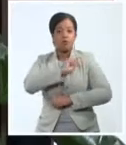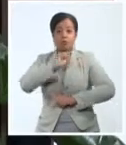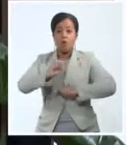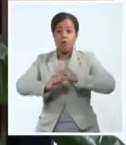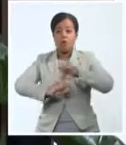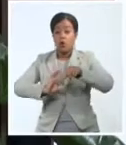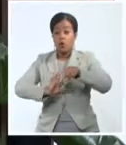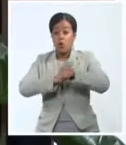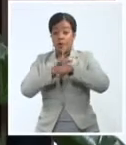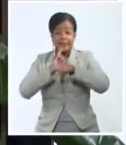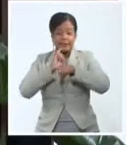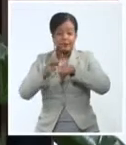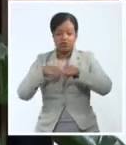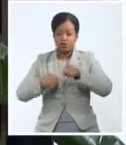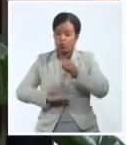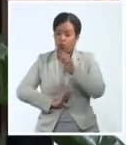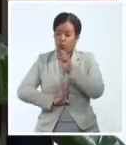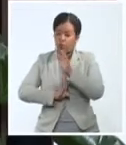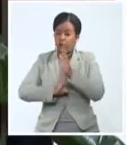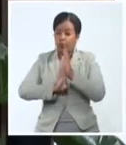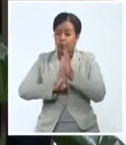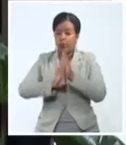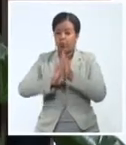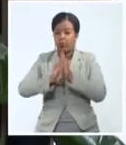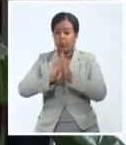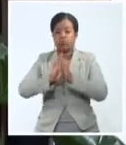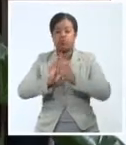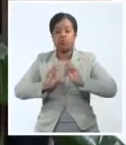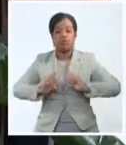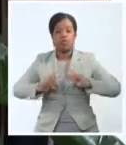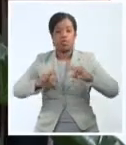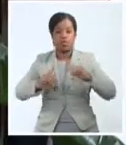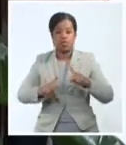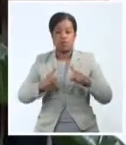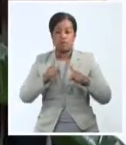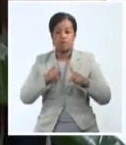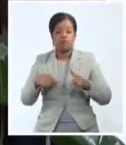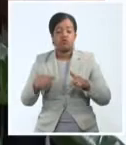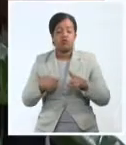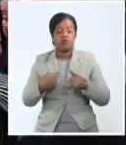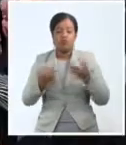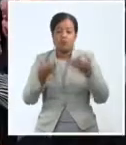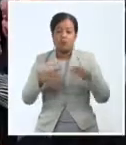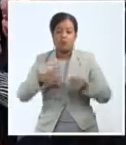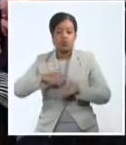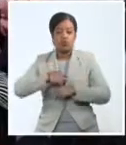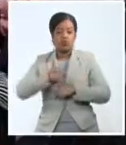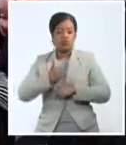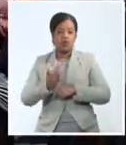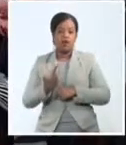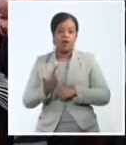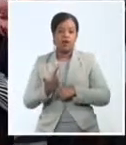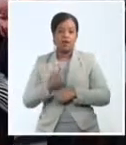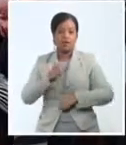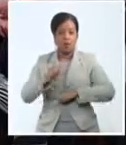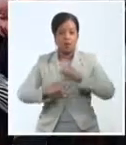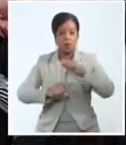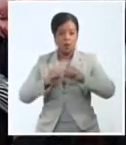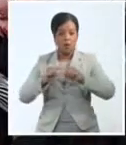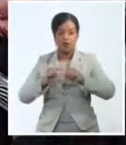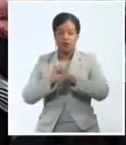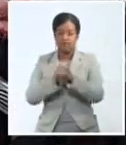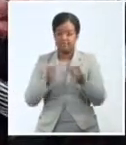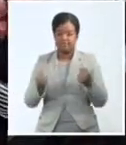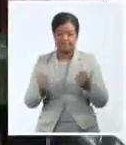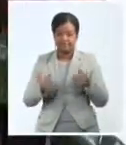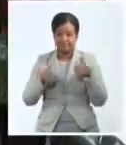crisis de la pandemia y del restablecimiento de nuestra rica vida cultural, protagonizada por decenas de miles